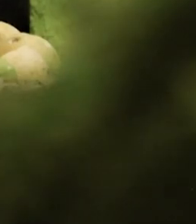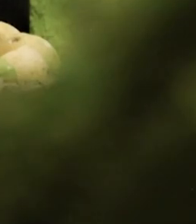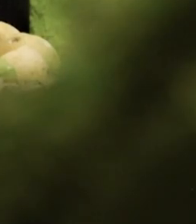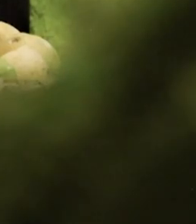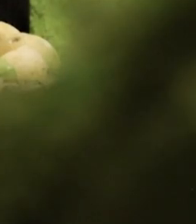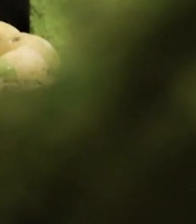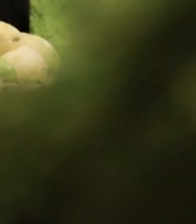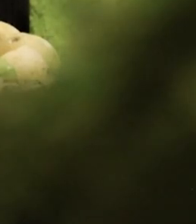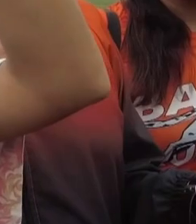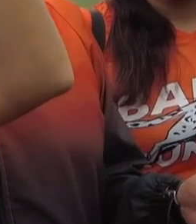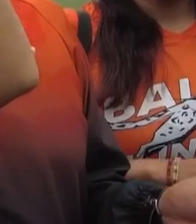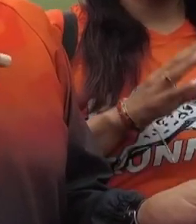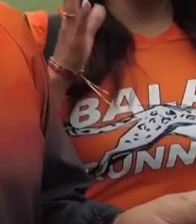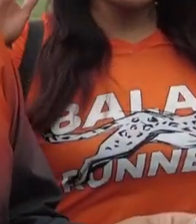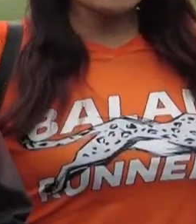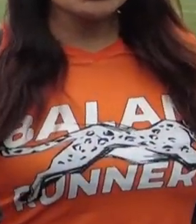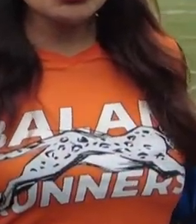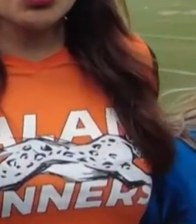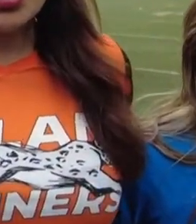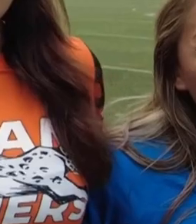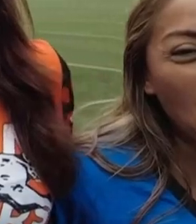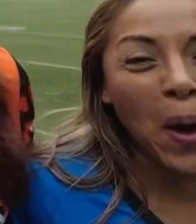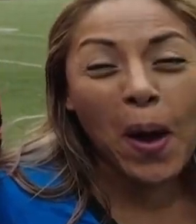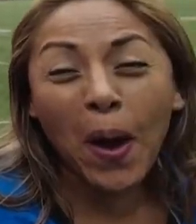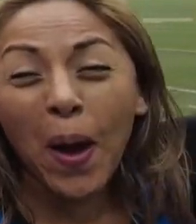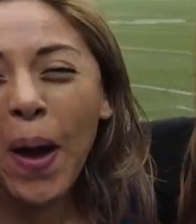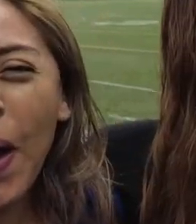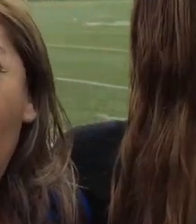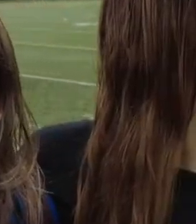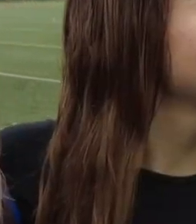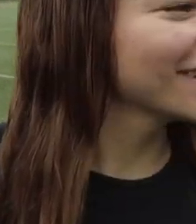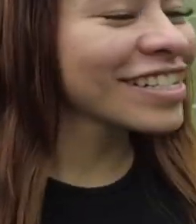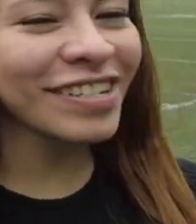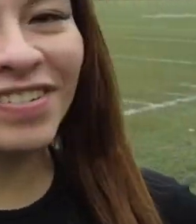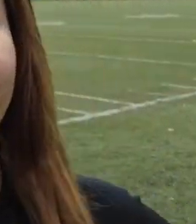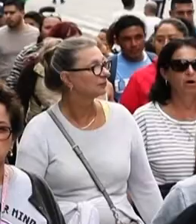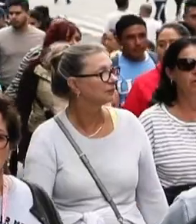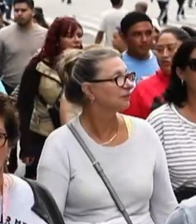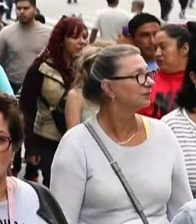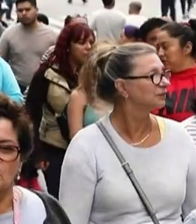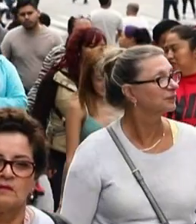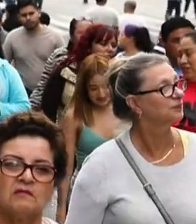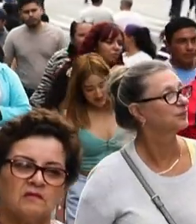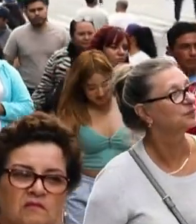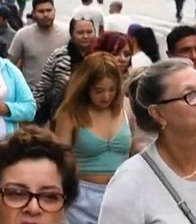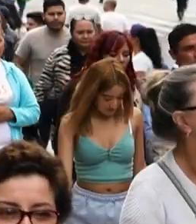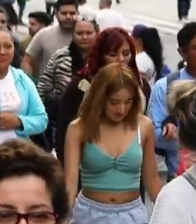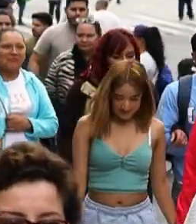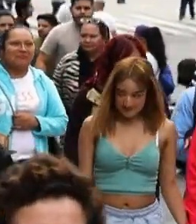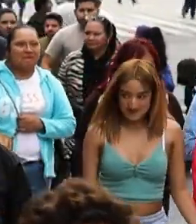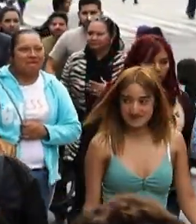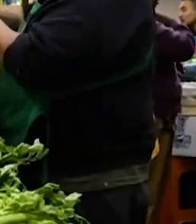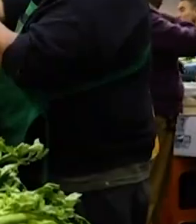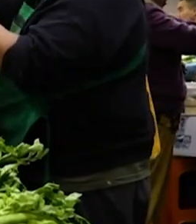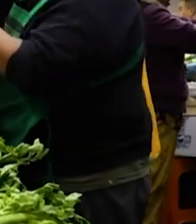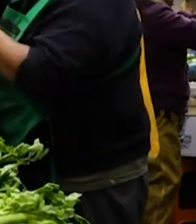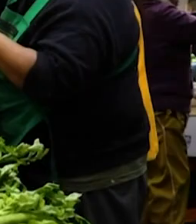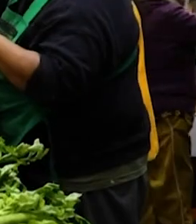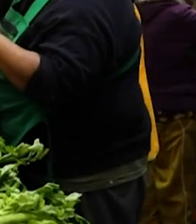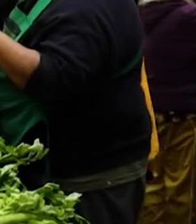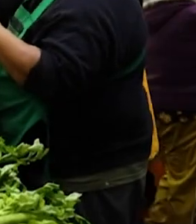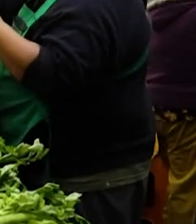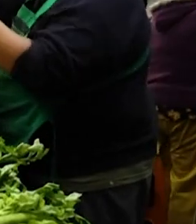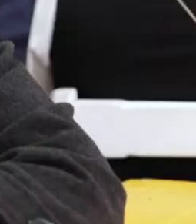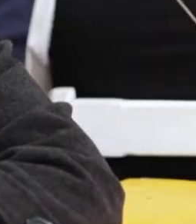consumir alimentos sanos para tener una vida y un futuro mejores. Justamente por ese compromiso con la